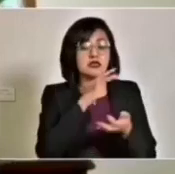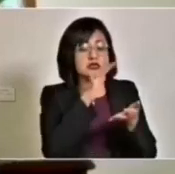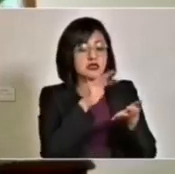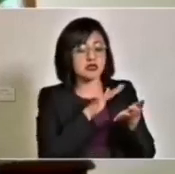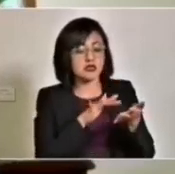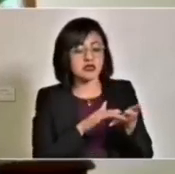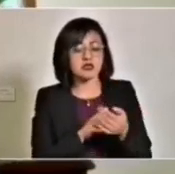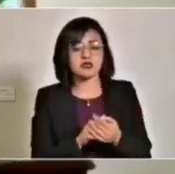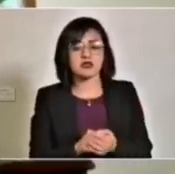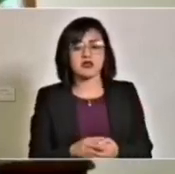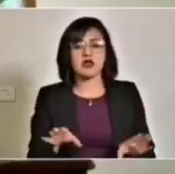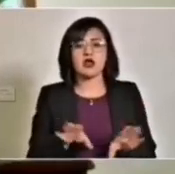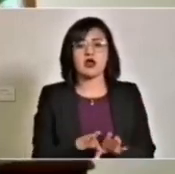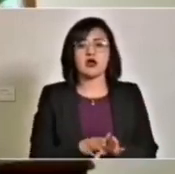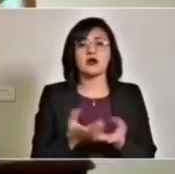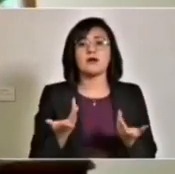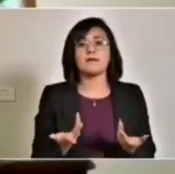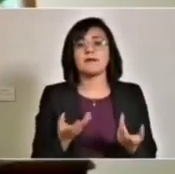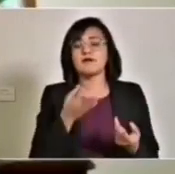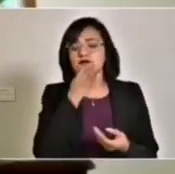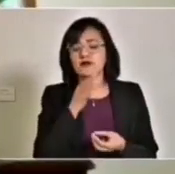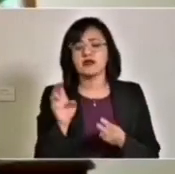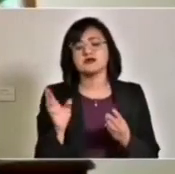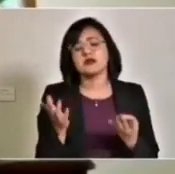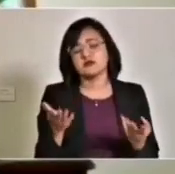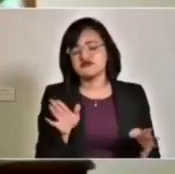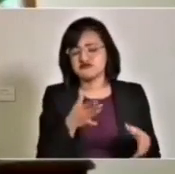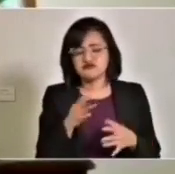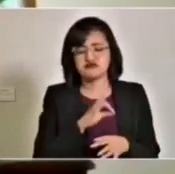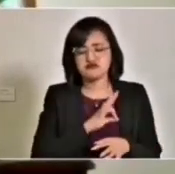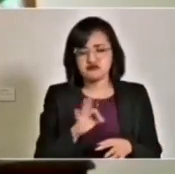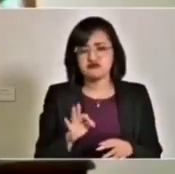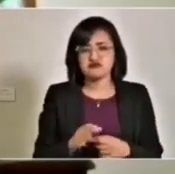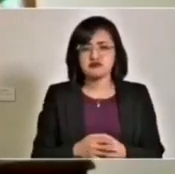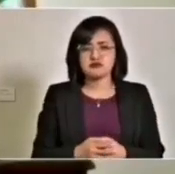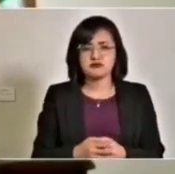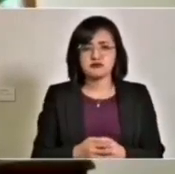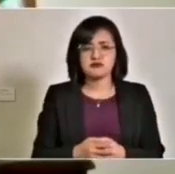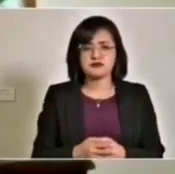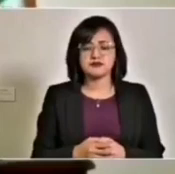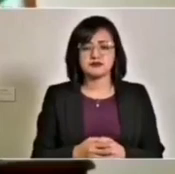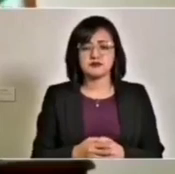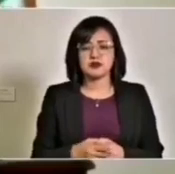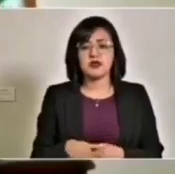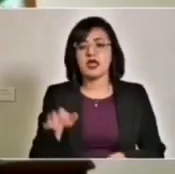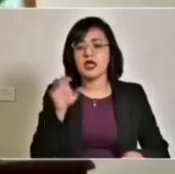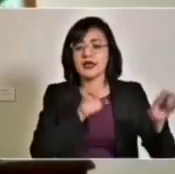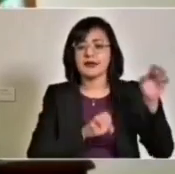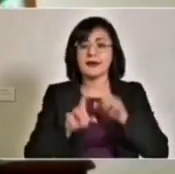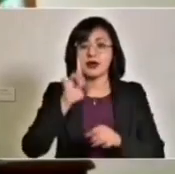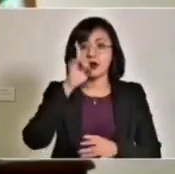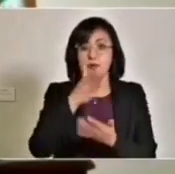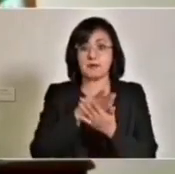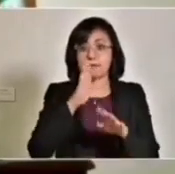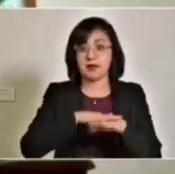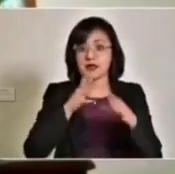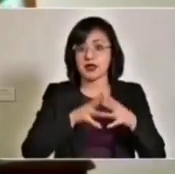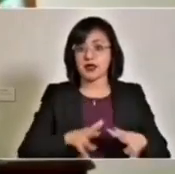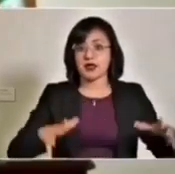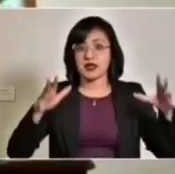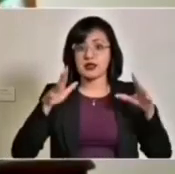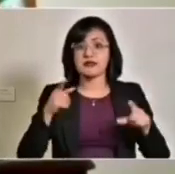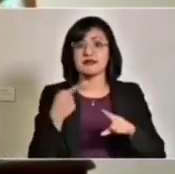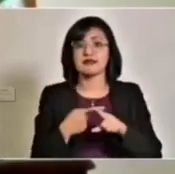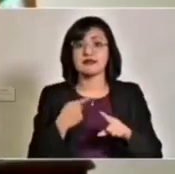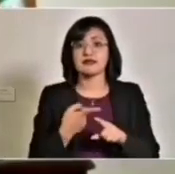del bando solemne de las fiestas patrias. Sin lugar a dudas, el evento más relevante será la